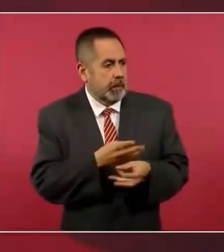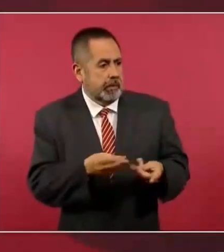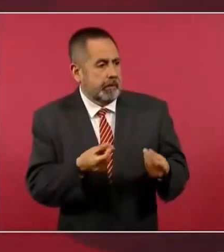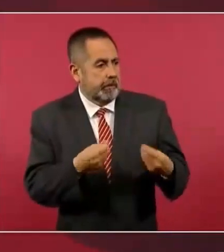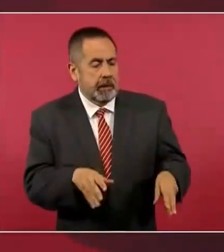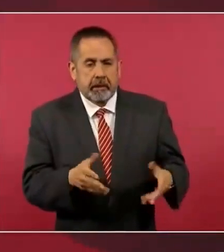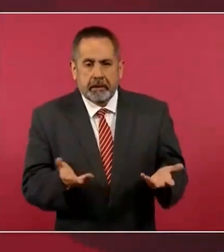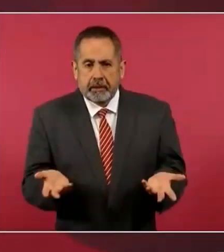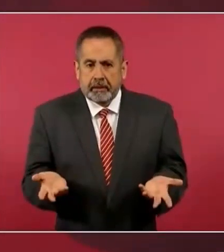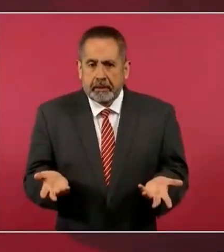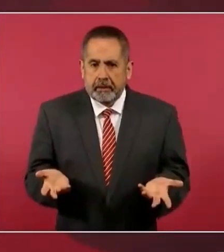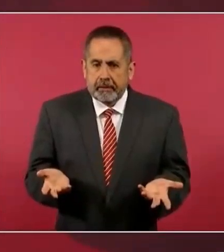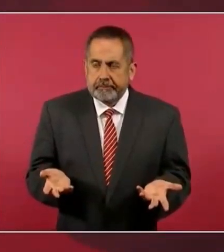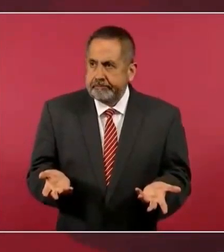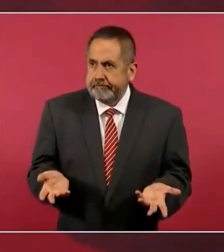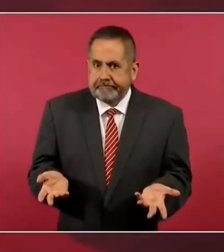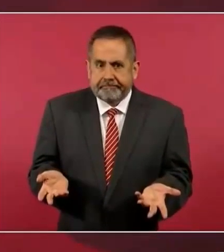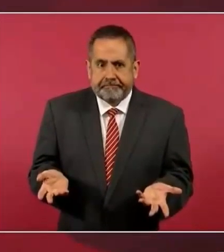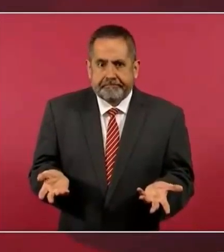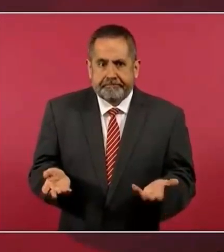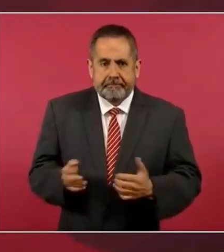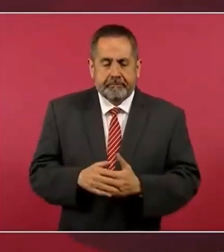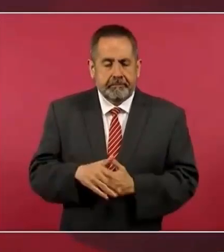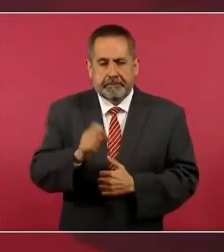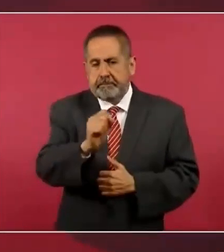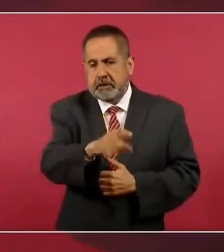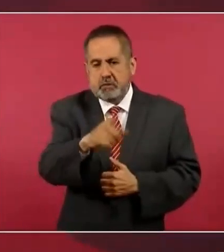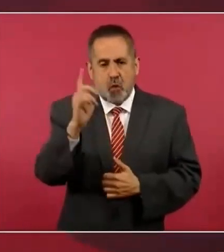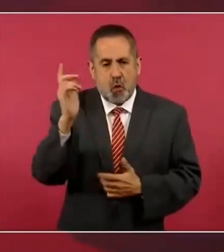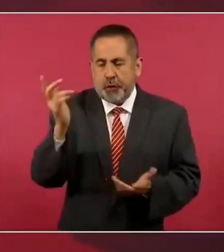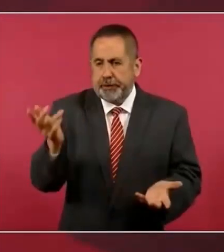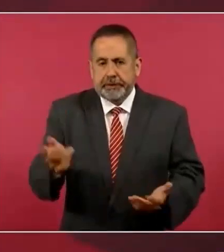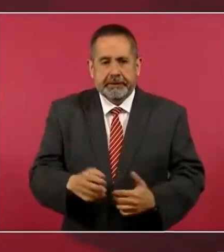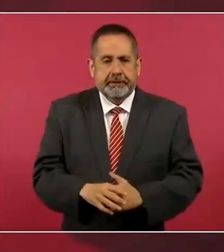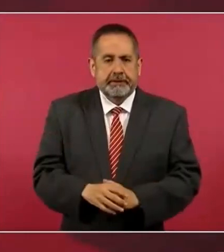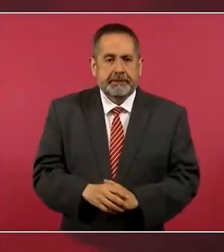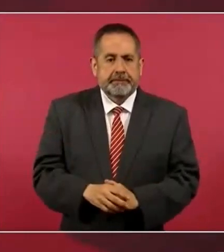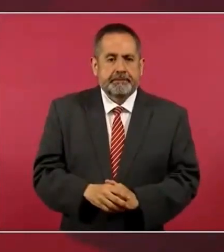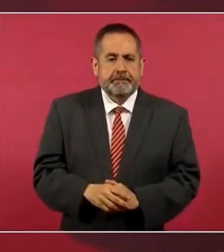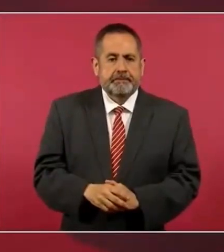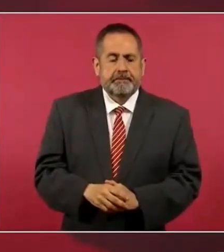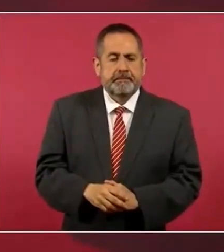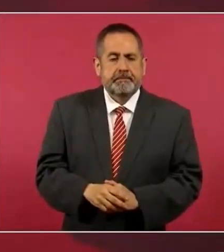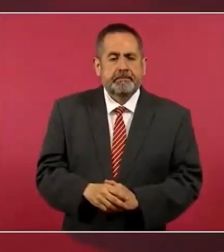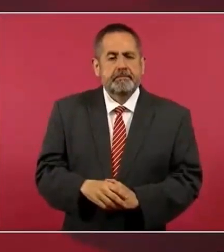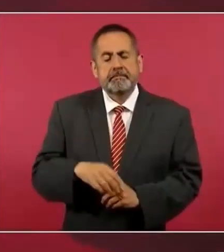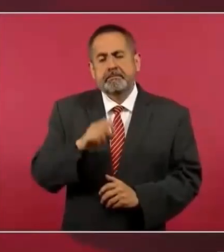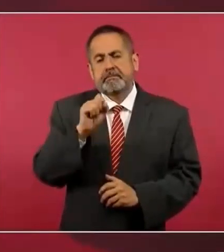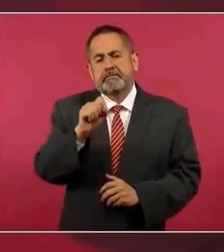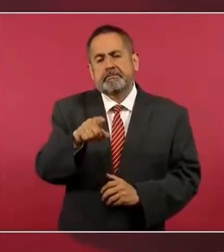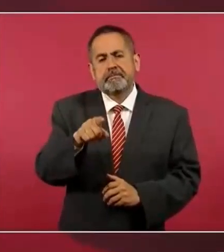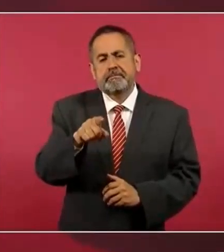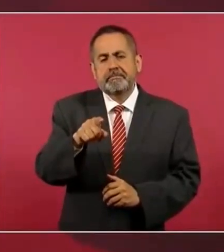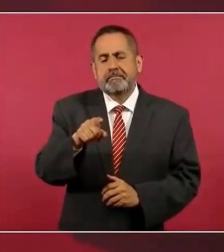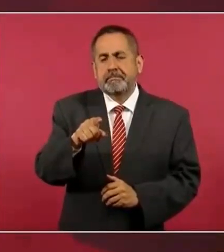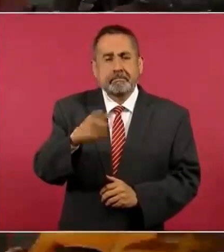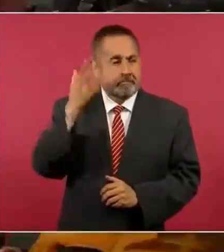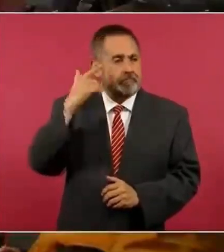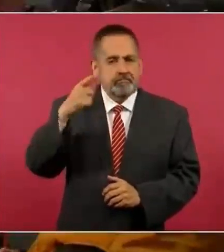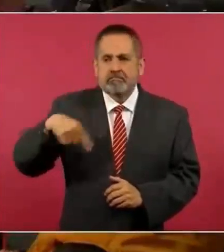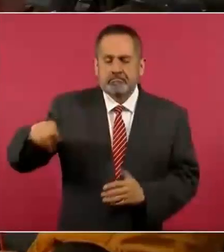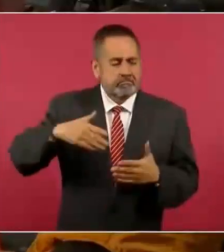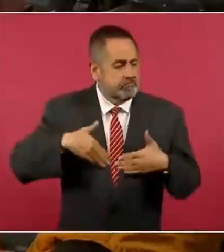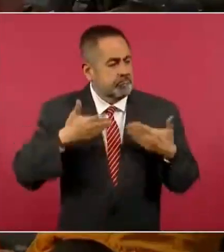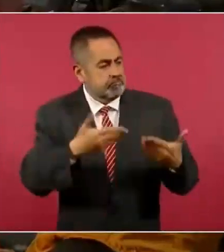O sea, por lo mismo la credibilidad